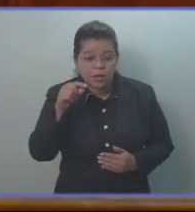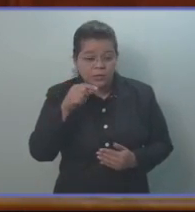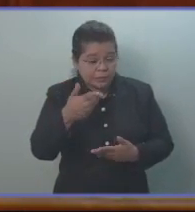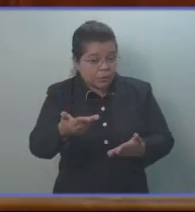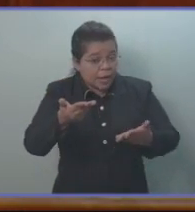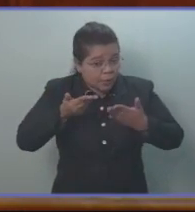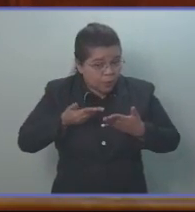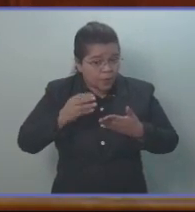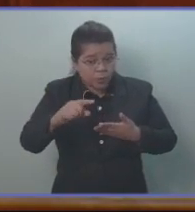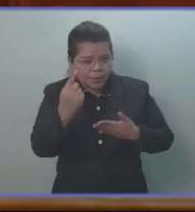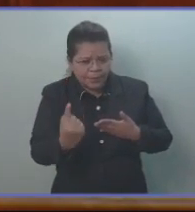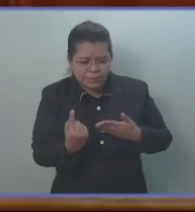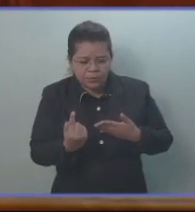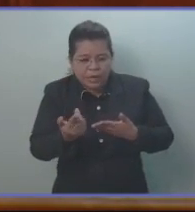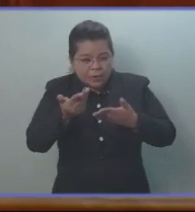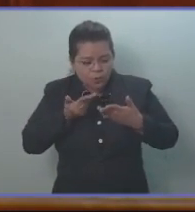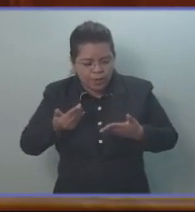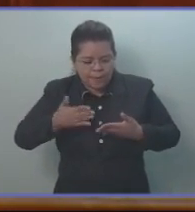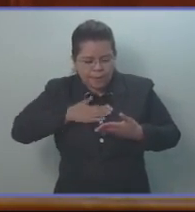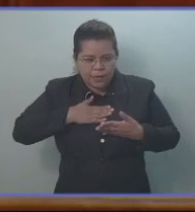nunca lo olvides.